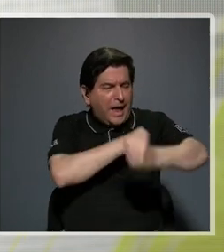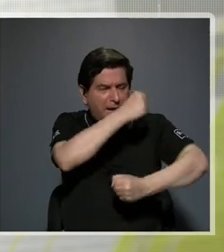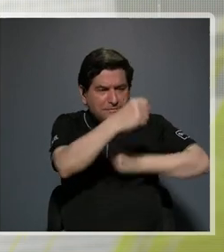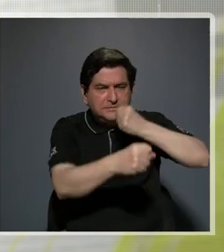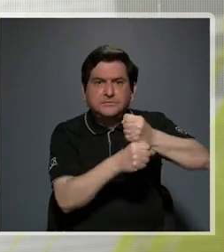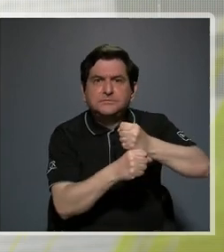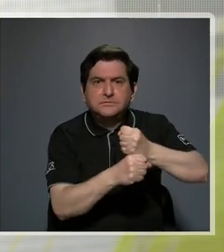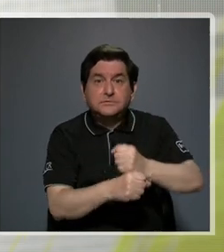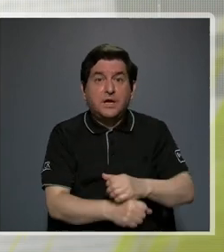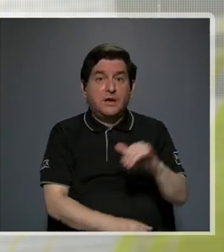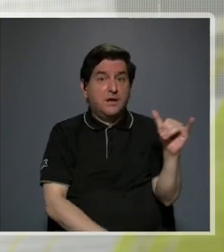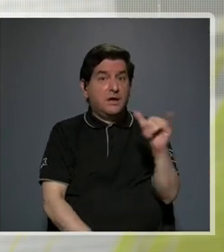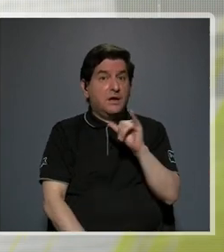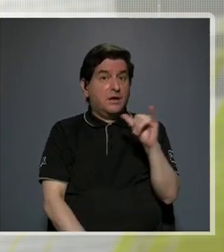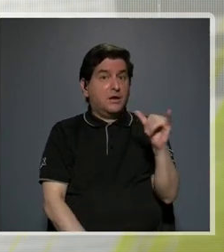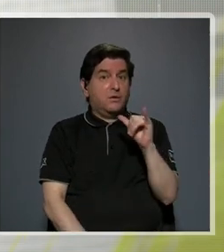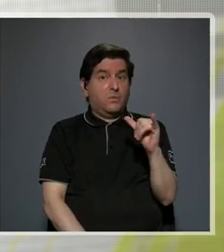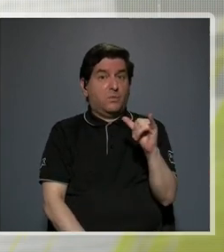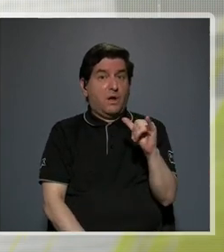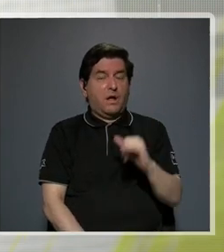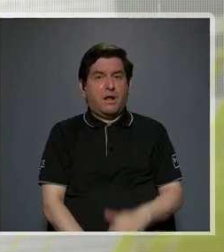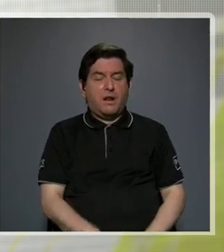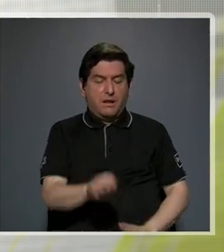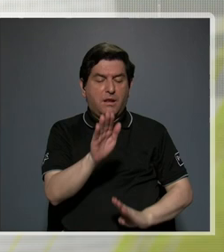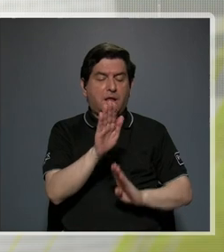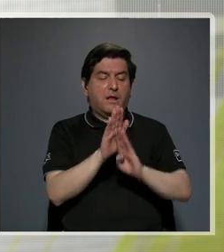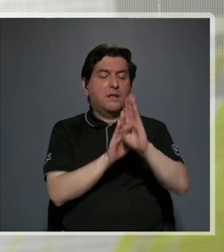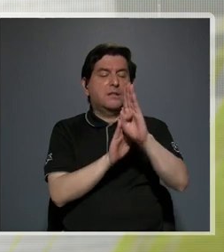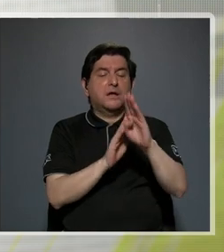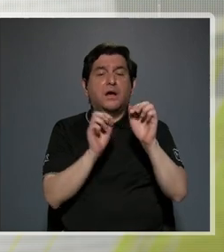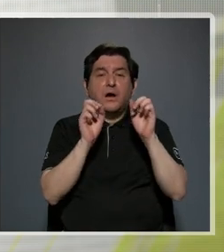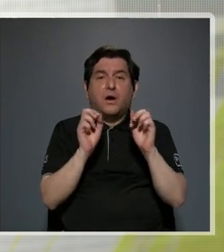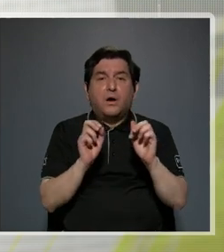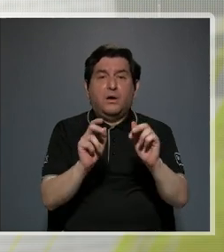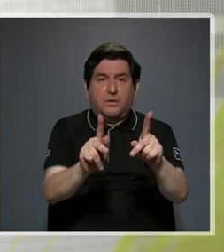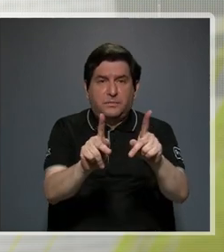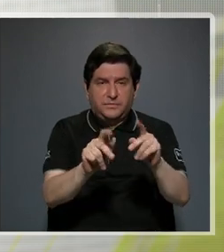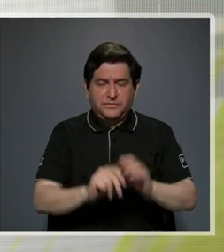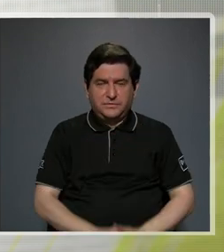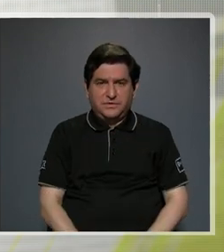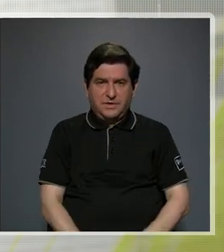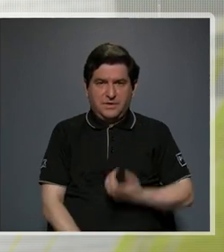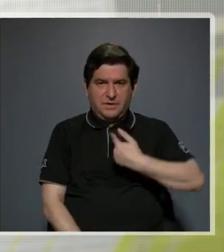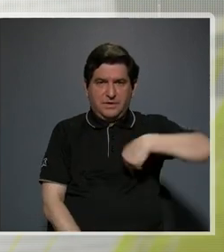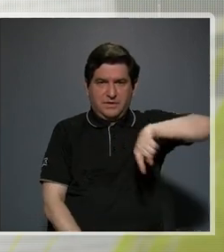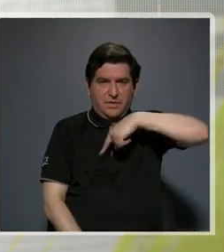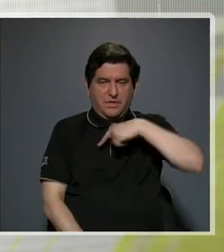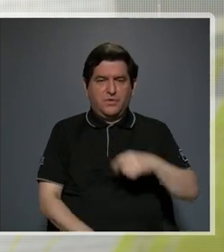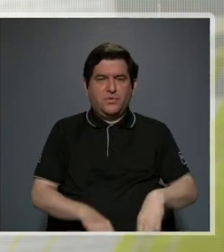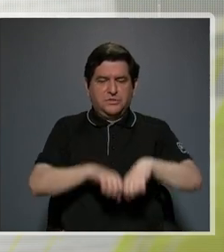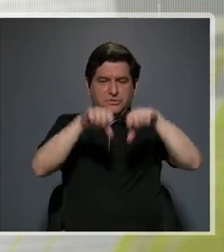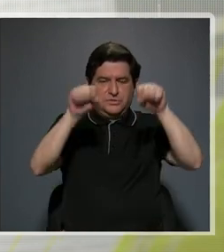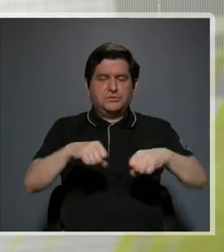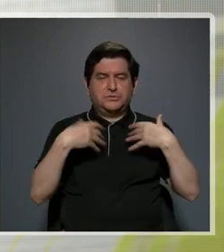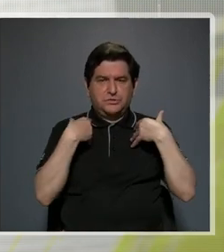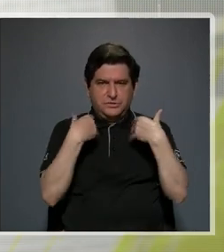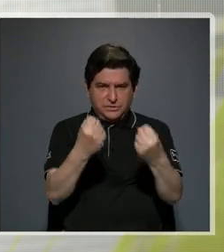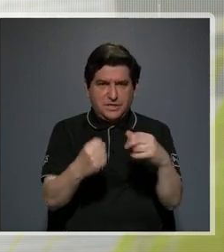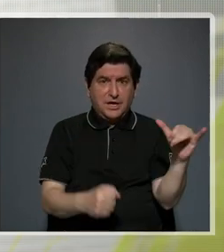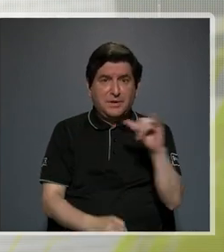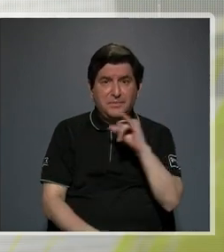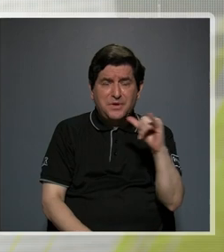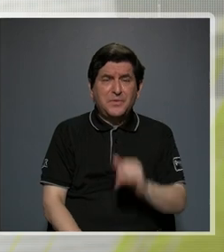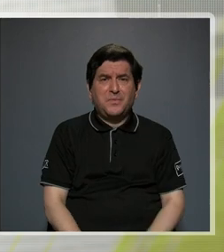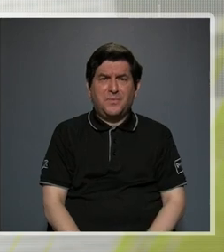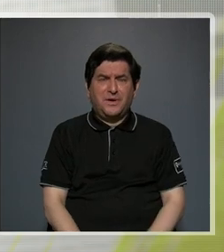igual que ha sido el desarrollo de las posibilidades de nuestro sistema de salud igual